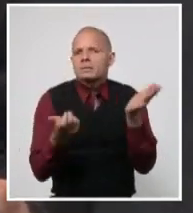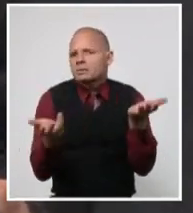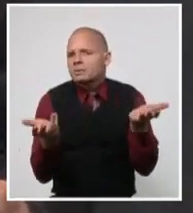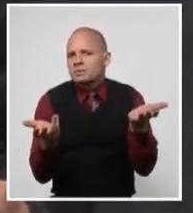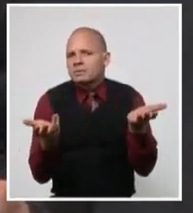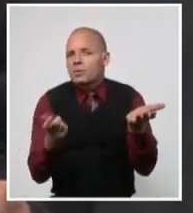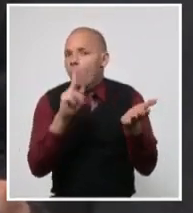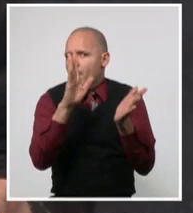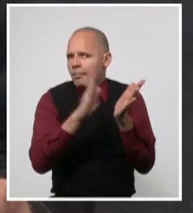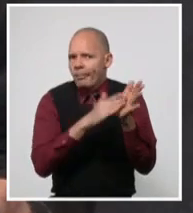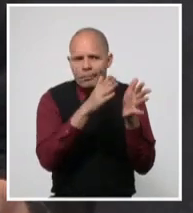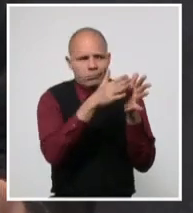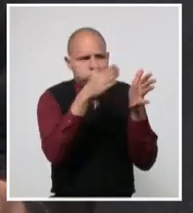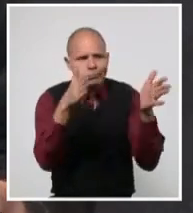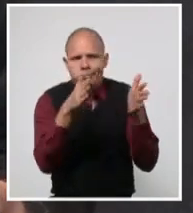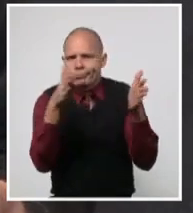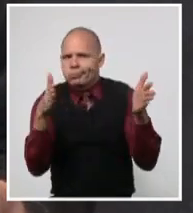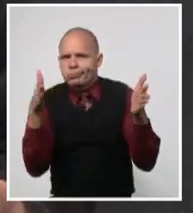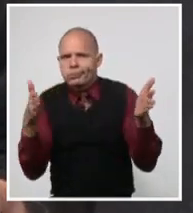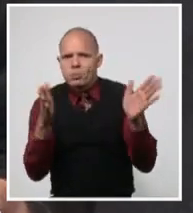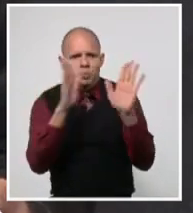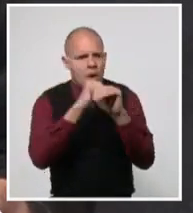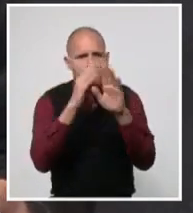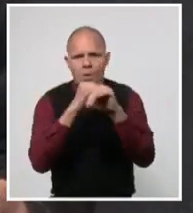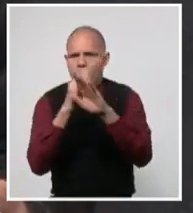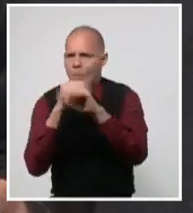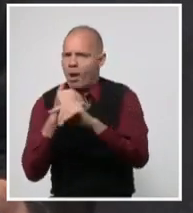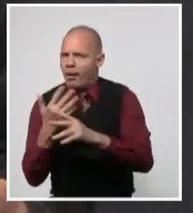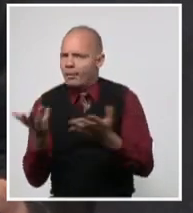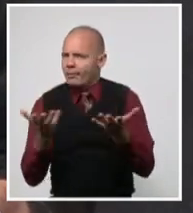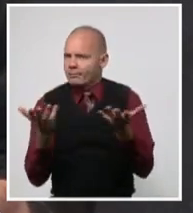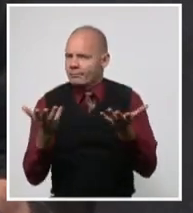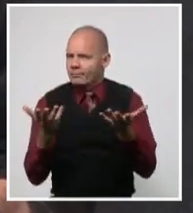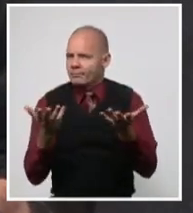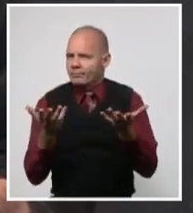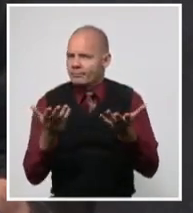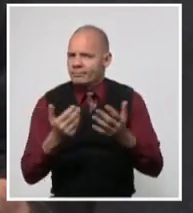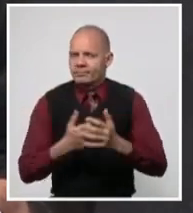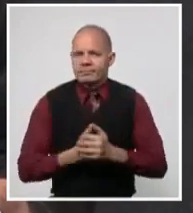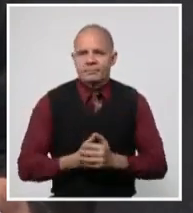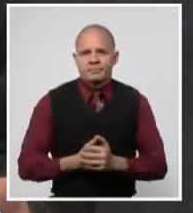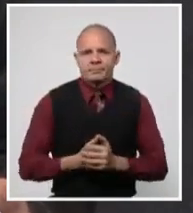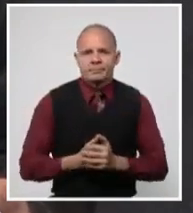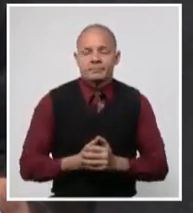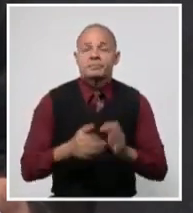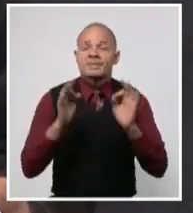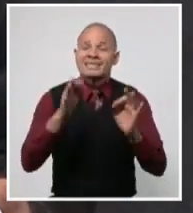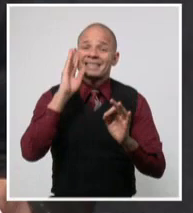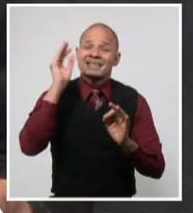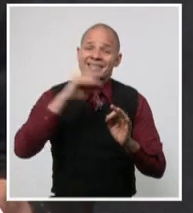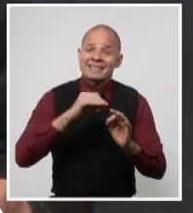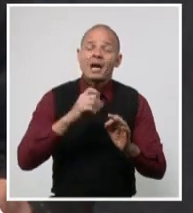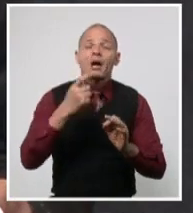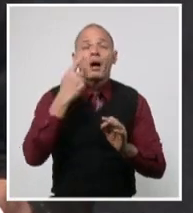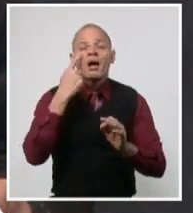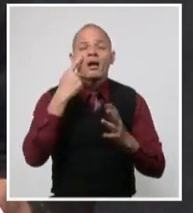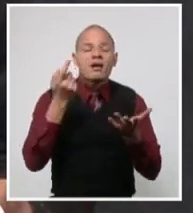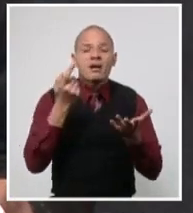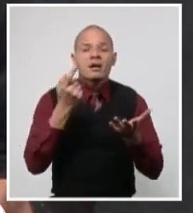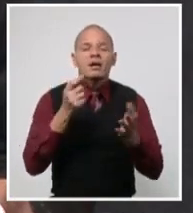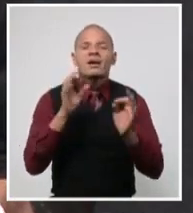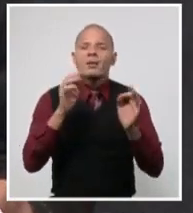incubación, es decir, durante los últimos 28 días. Teniendo en cuenta este